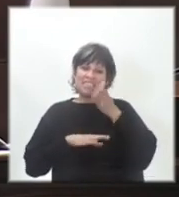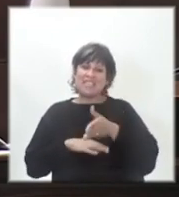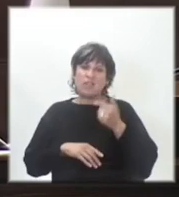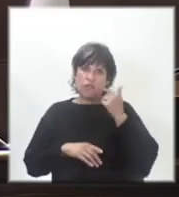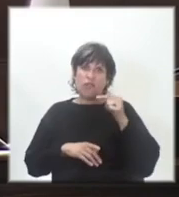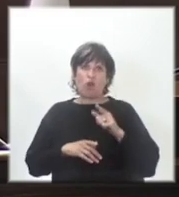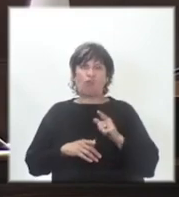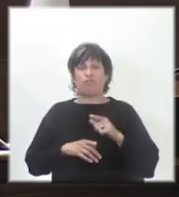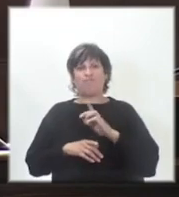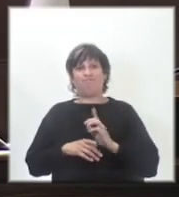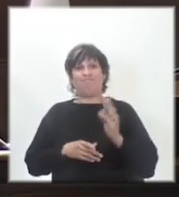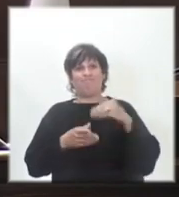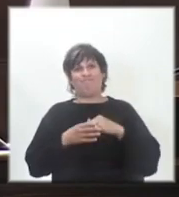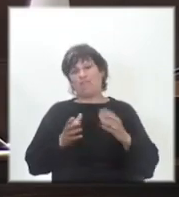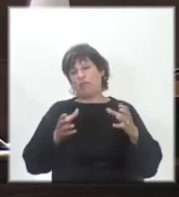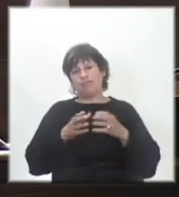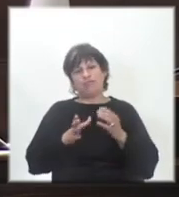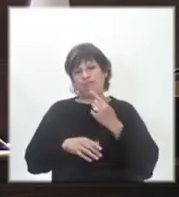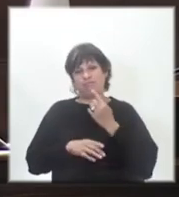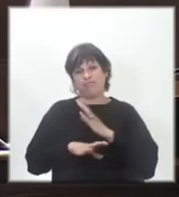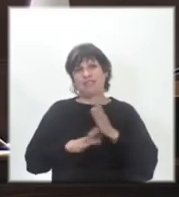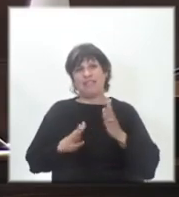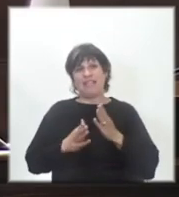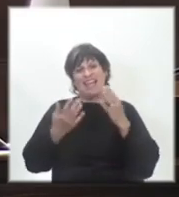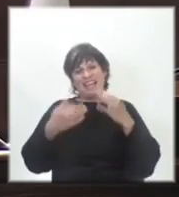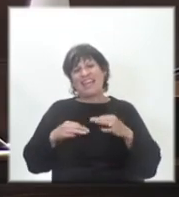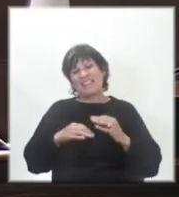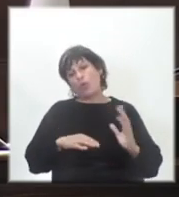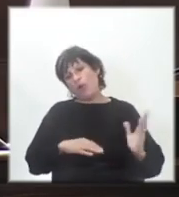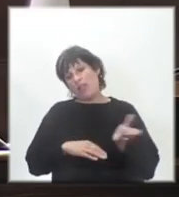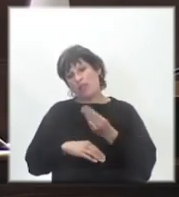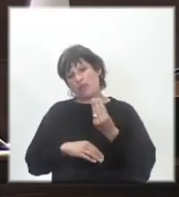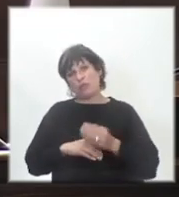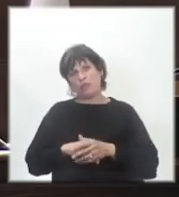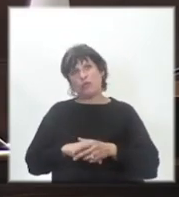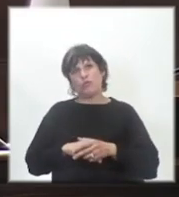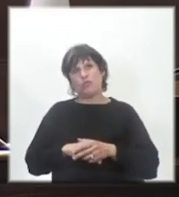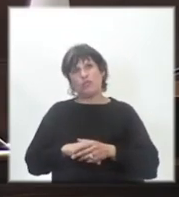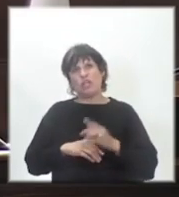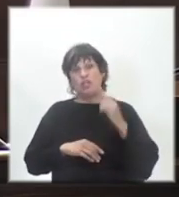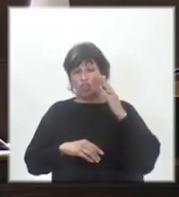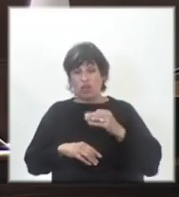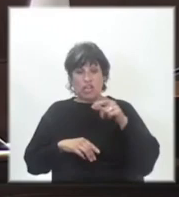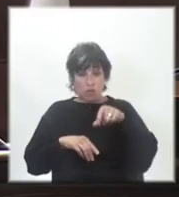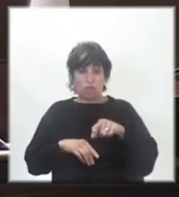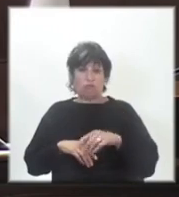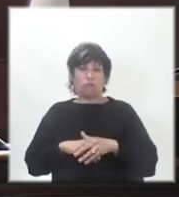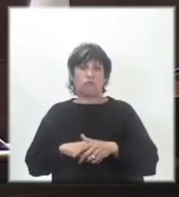partirizo lo que no debe ser partirizado, que es la seguridad de todos. Yo creo en eso.